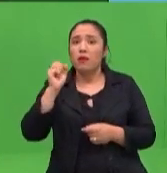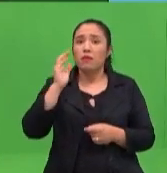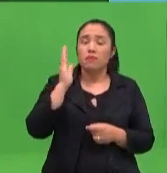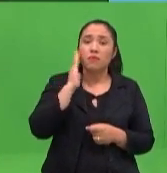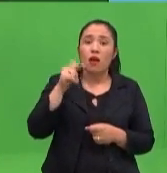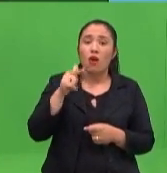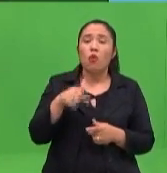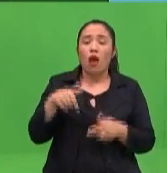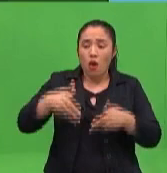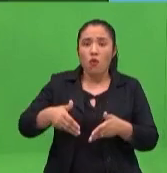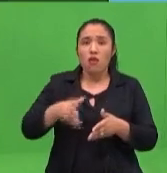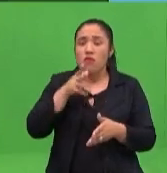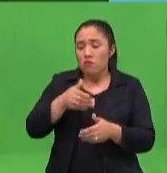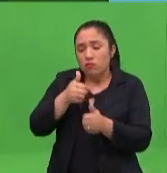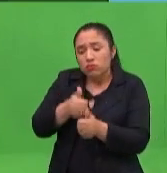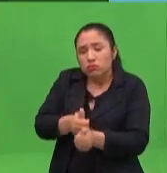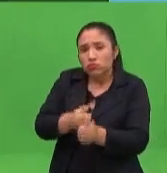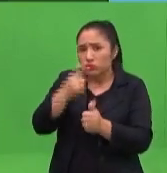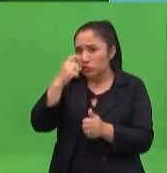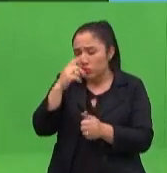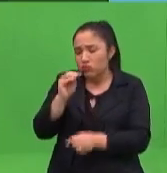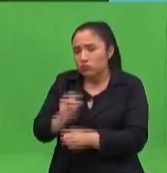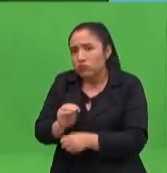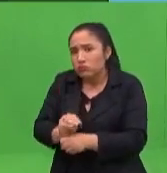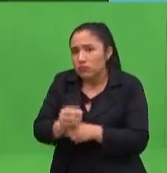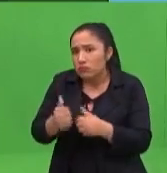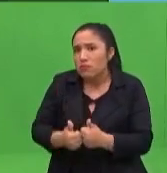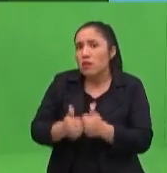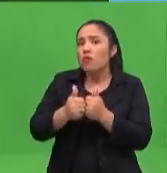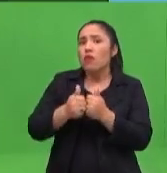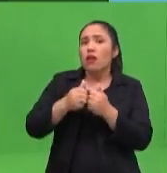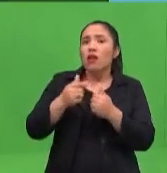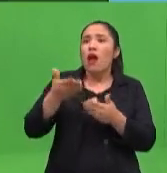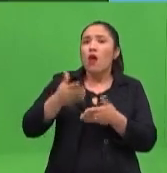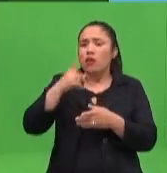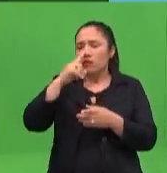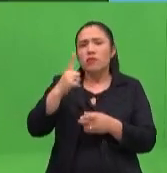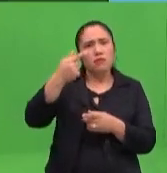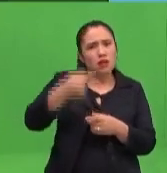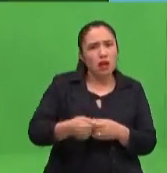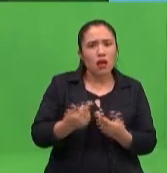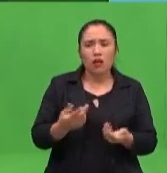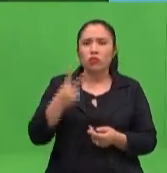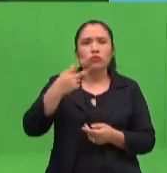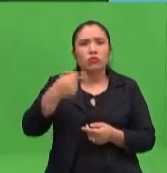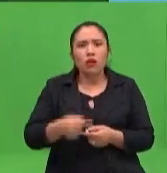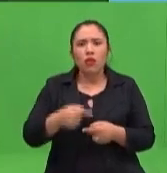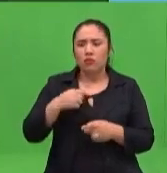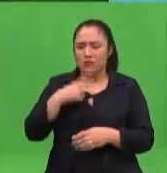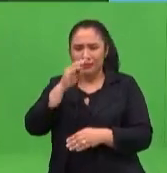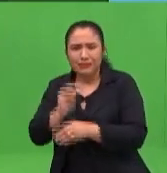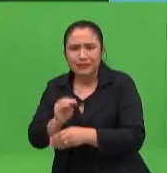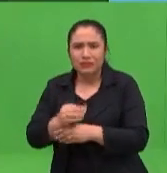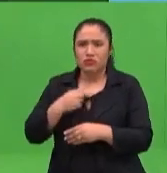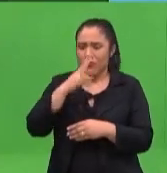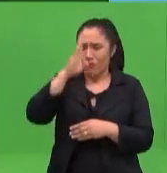pendientes de que nuestros hijos avancen, que termine el primer grado, que termine el segundo, ¿cómo va a ser esto? Y quiero que aprenda y